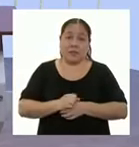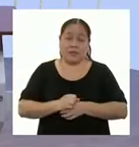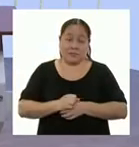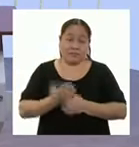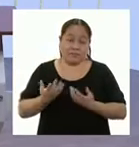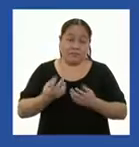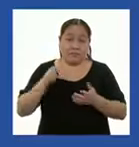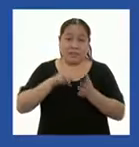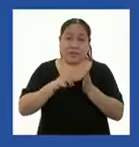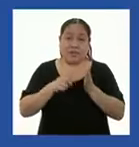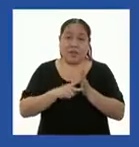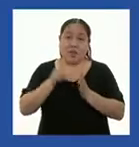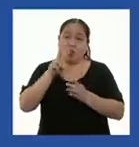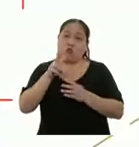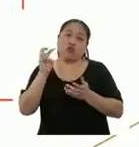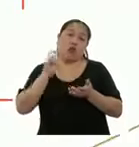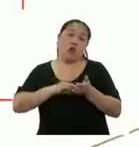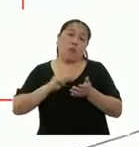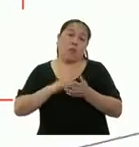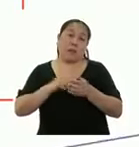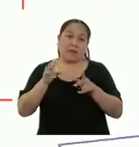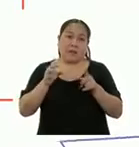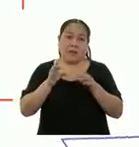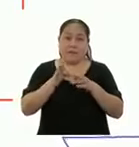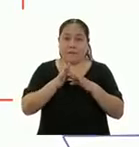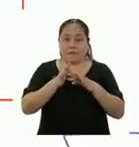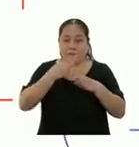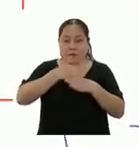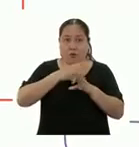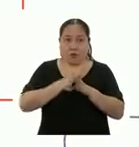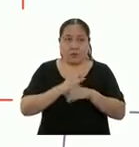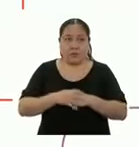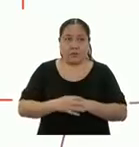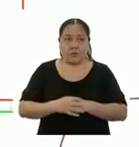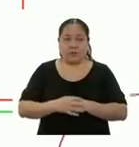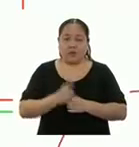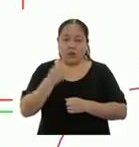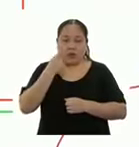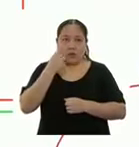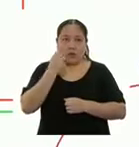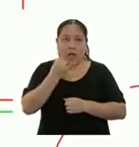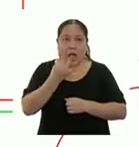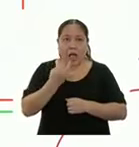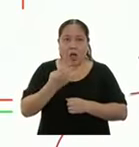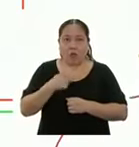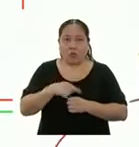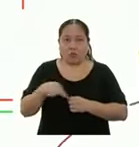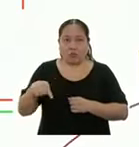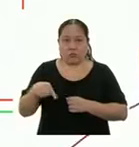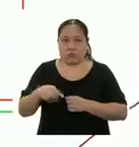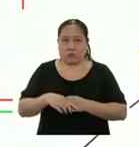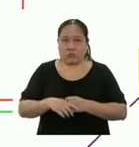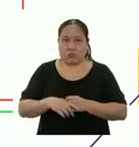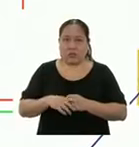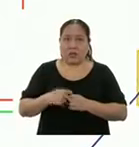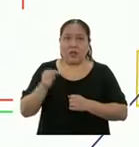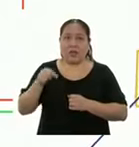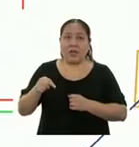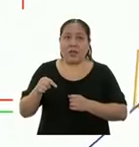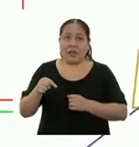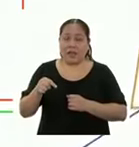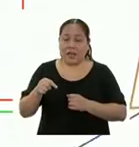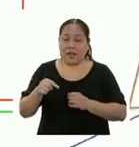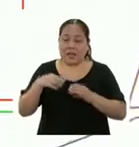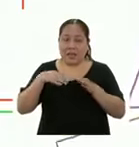figuras geométricas conocidas. Conocemos la longitud de algunos lados del terreno y la longitud de la entrada, que es de 5 metros.